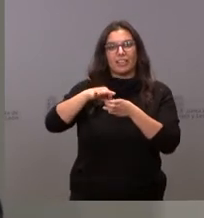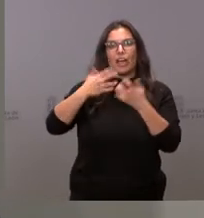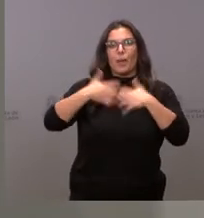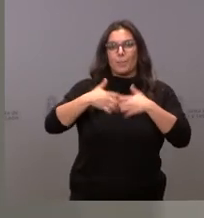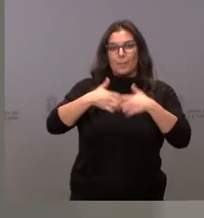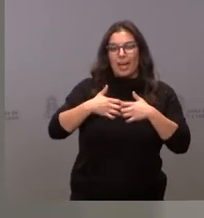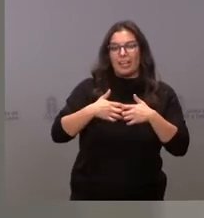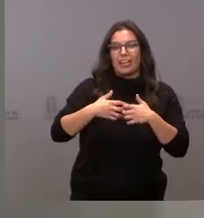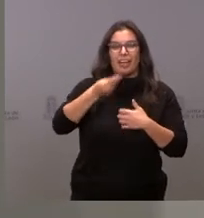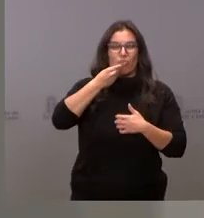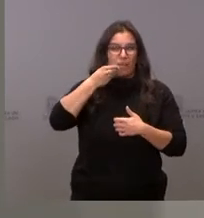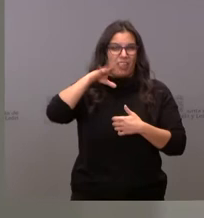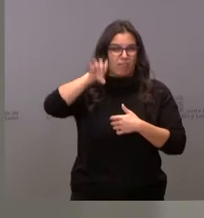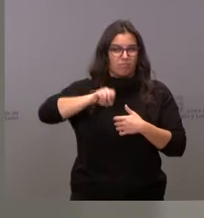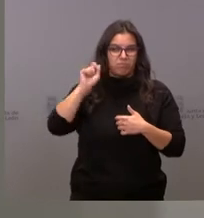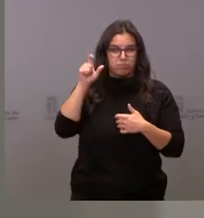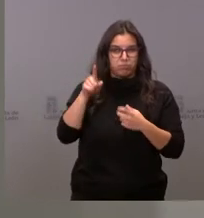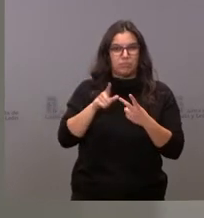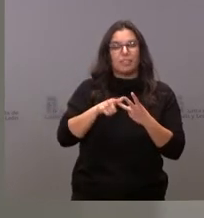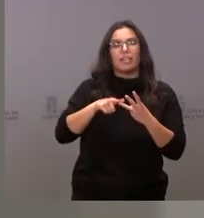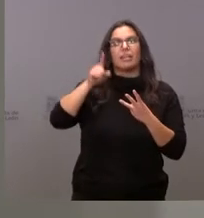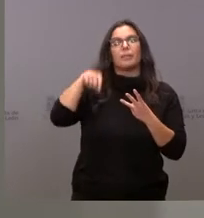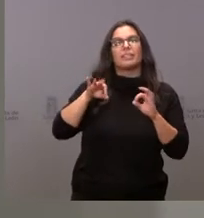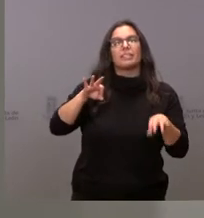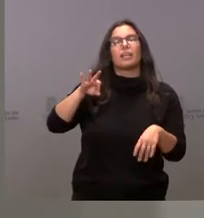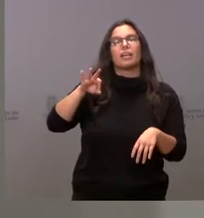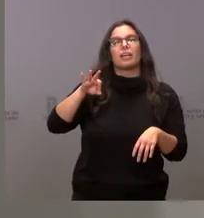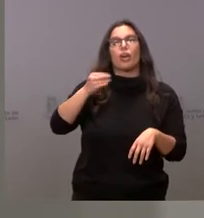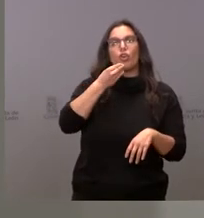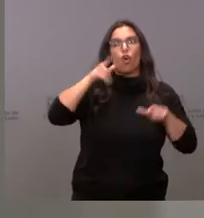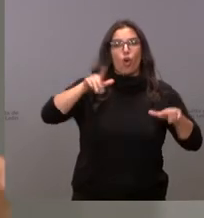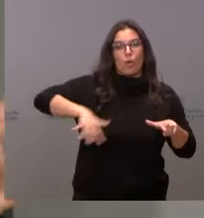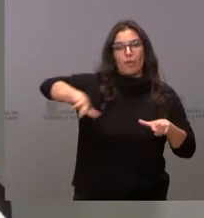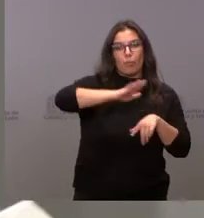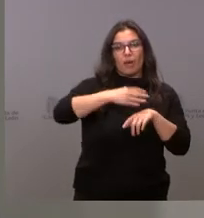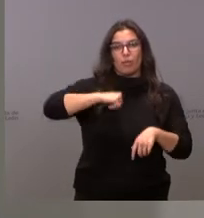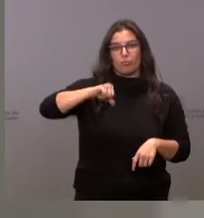y comedor del Complejo Asistencial Universitario de Salamanca.